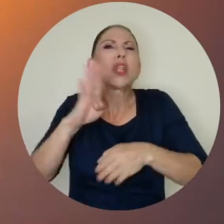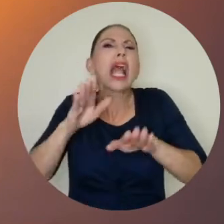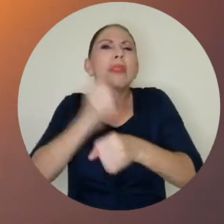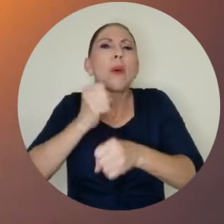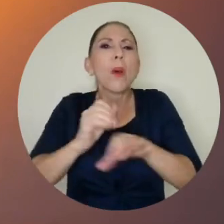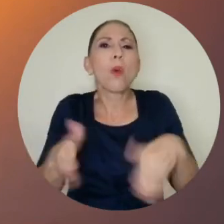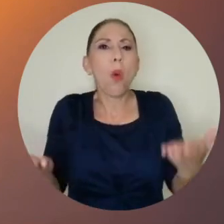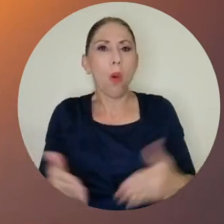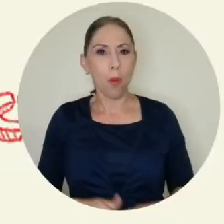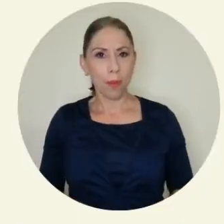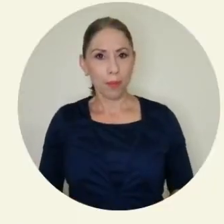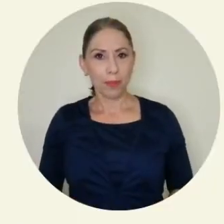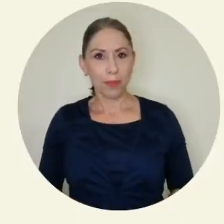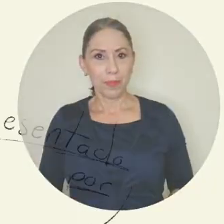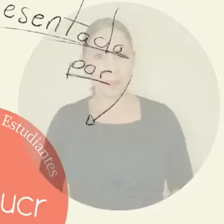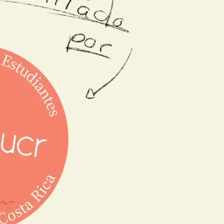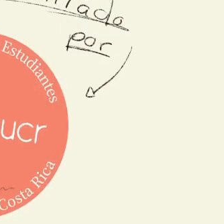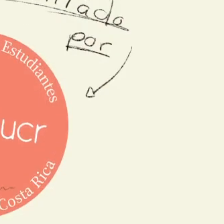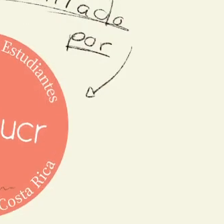funcionamiento de la biblioteca.